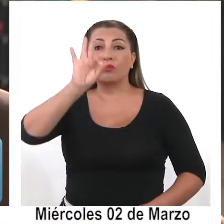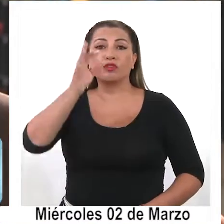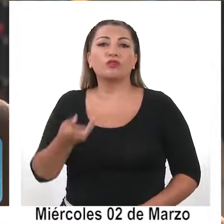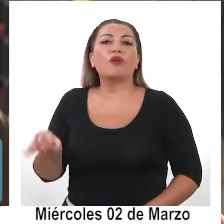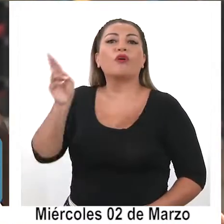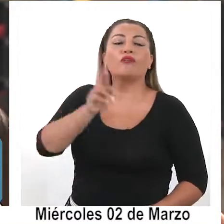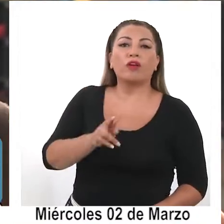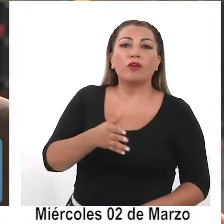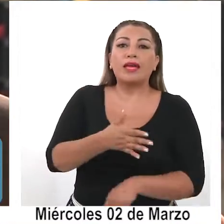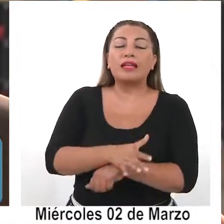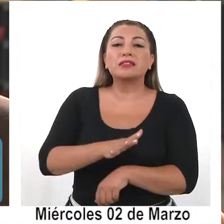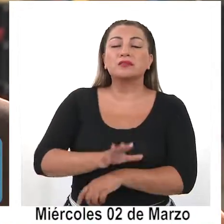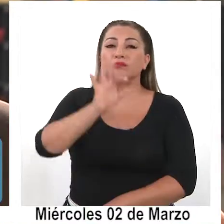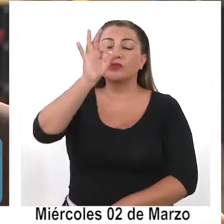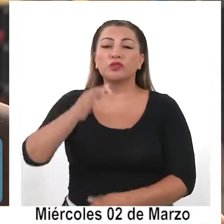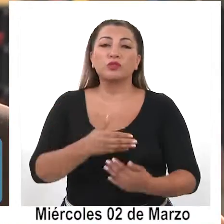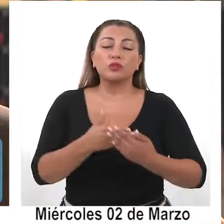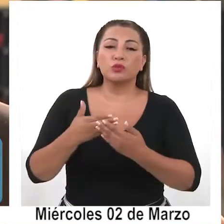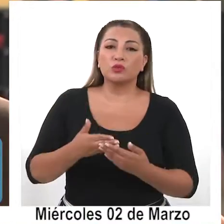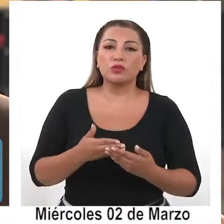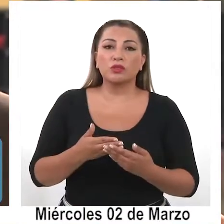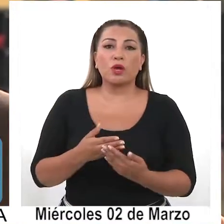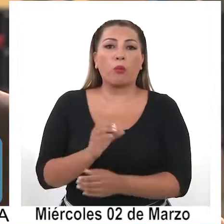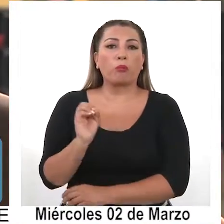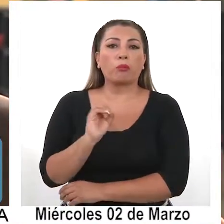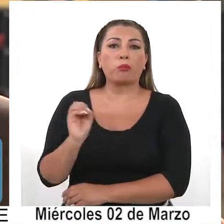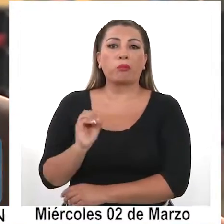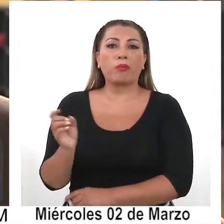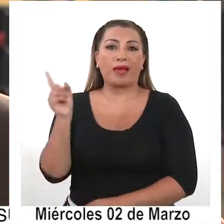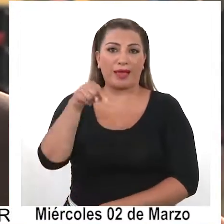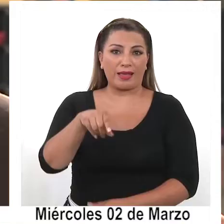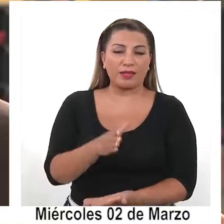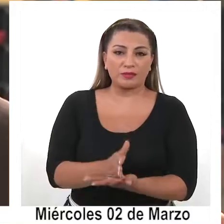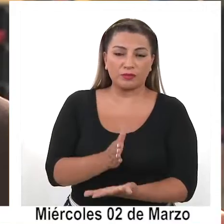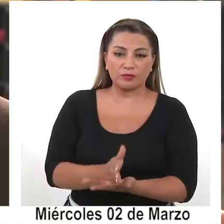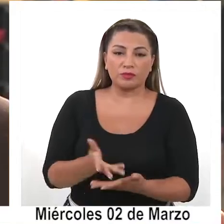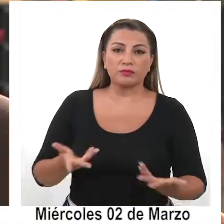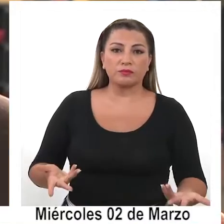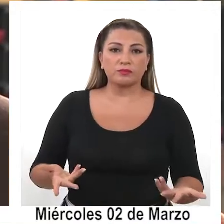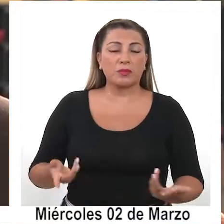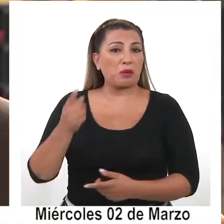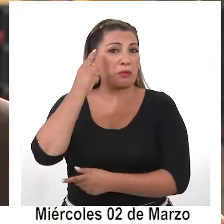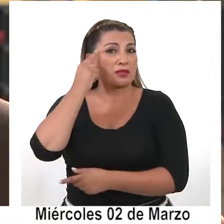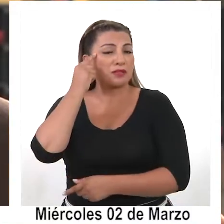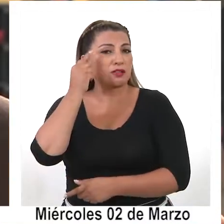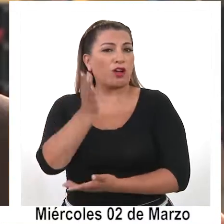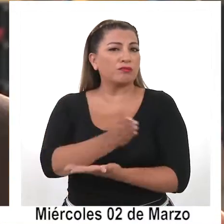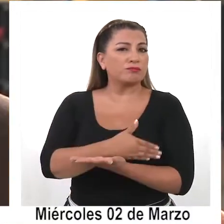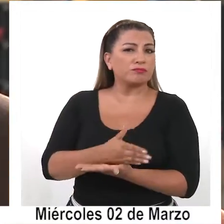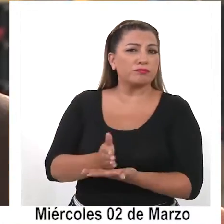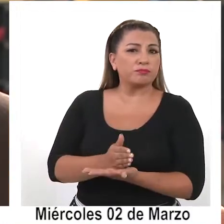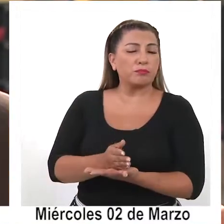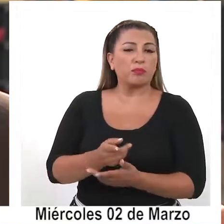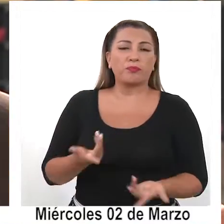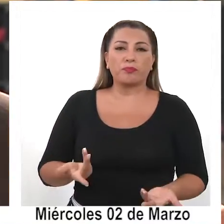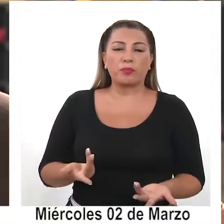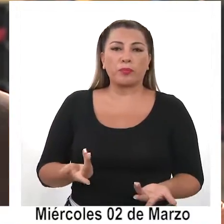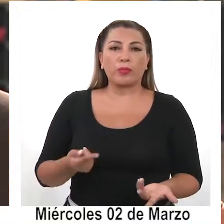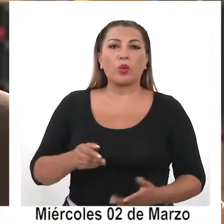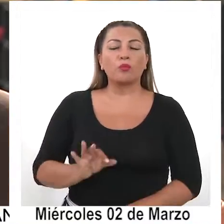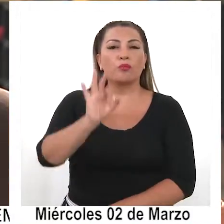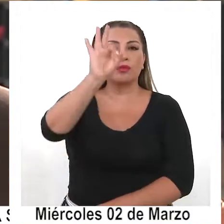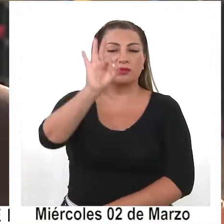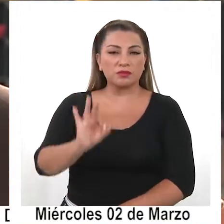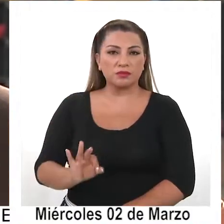O sea, hubo un 15% de estudiantes en la región que no aparecieron en los colegios. Haciendo esa proyección, nosotros esperamos hoy día un